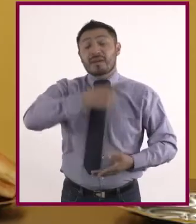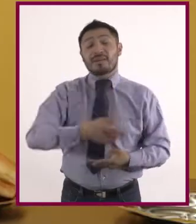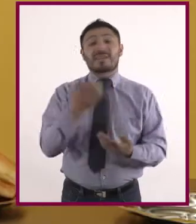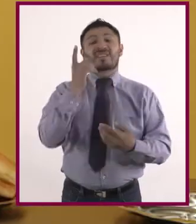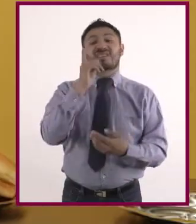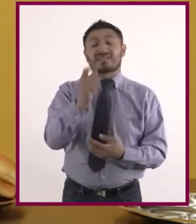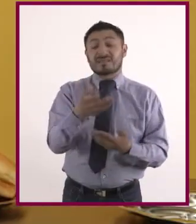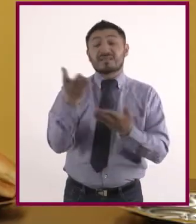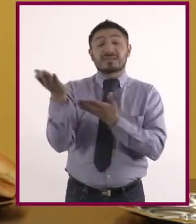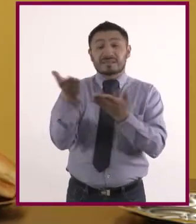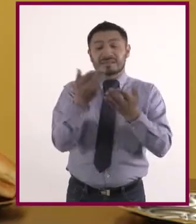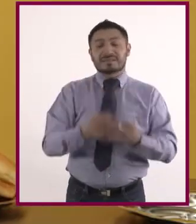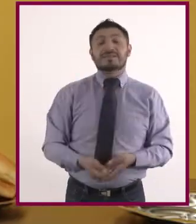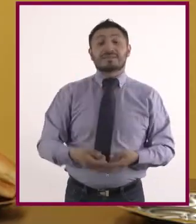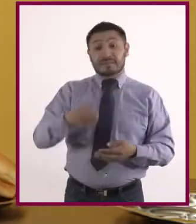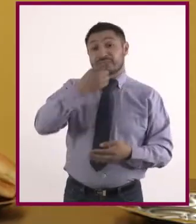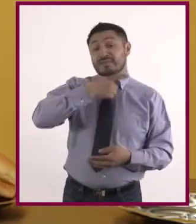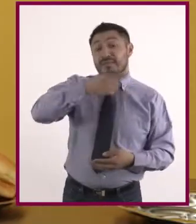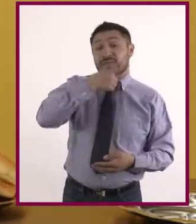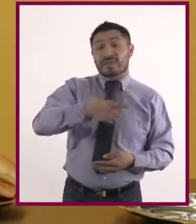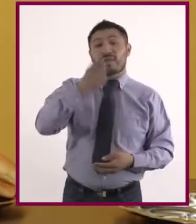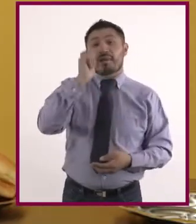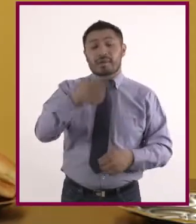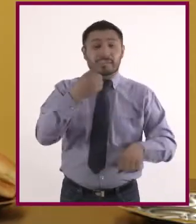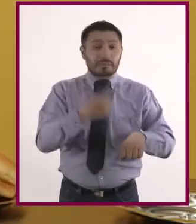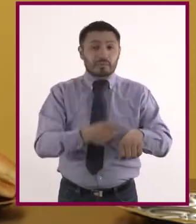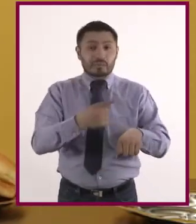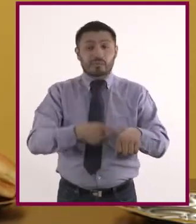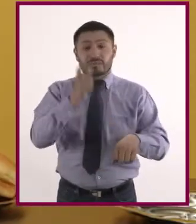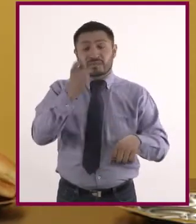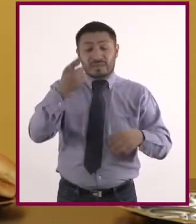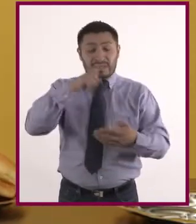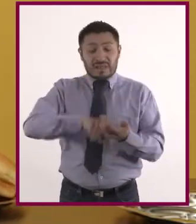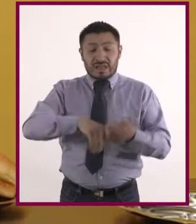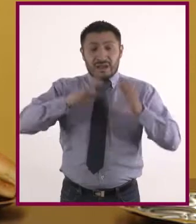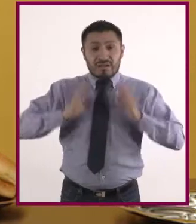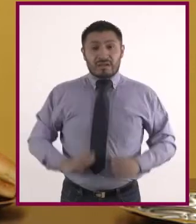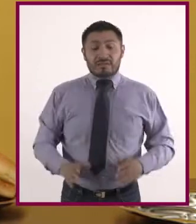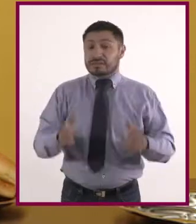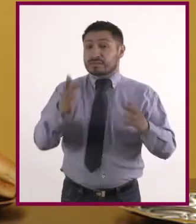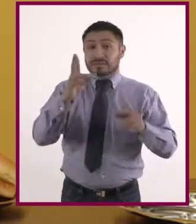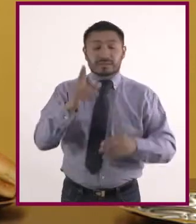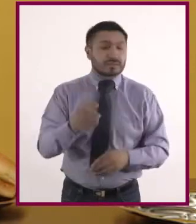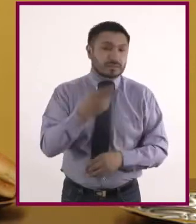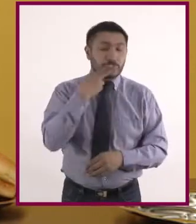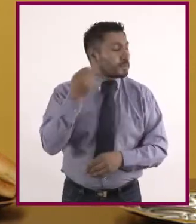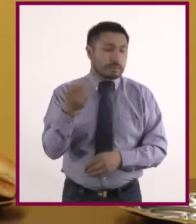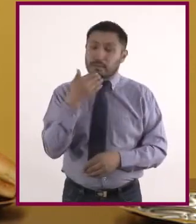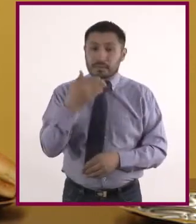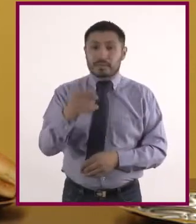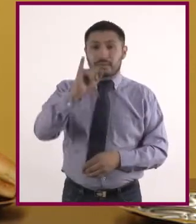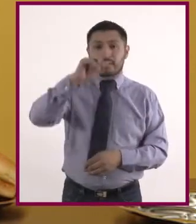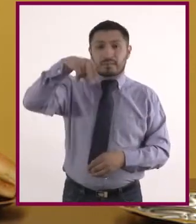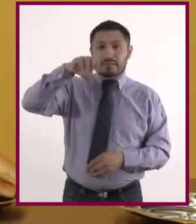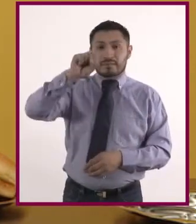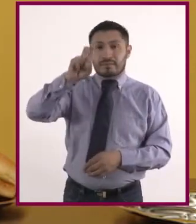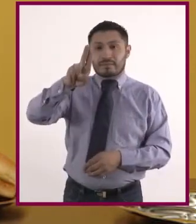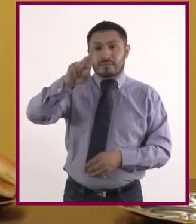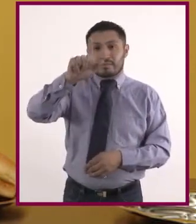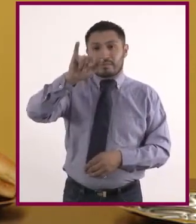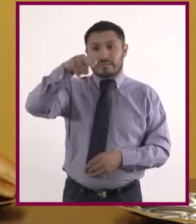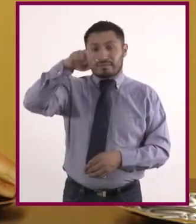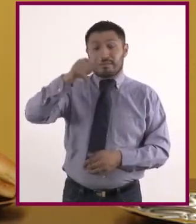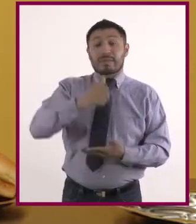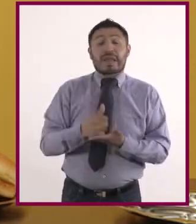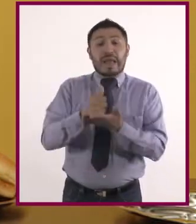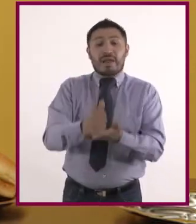Por supuesto. La diabetes es un padecimiento que consiste en que el cuerpo no produce o no utiliza adecuadamente la insulina, la hormona encargada